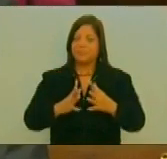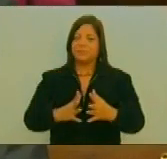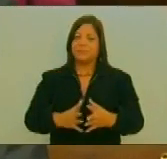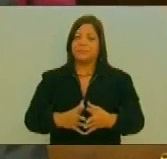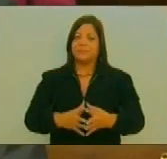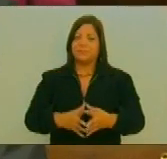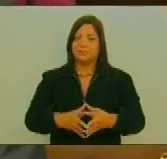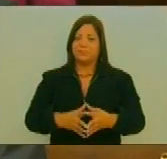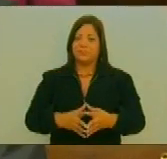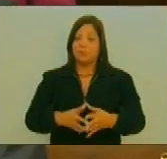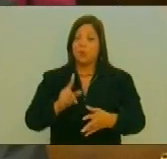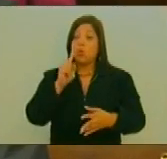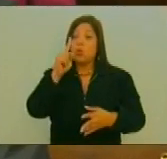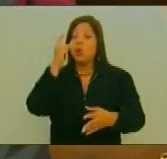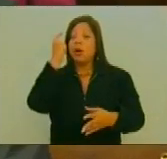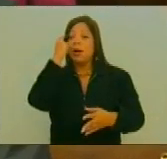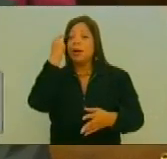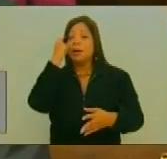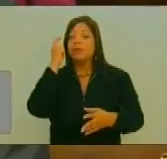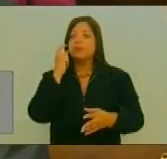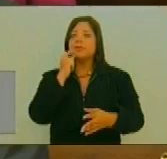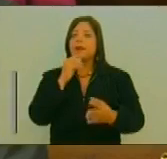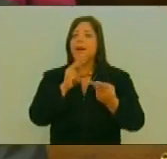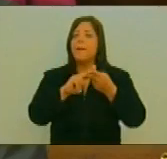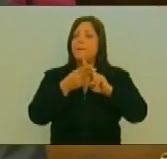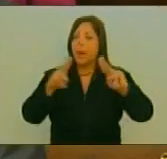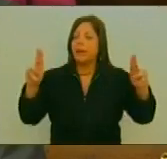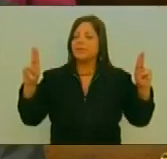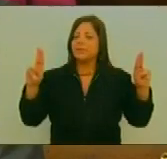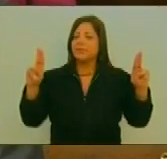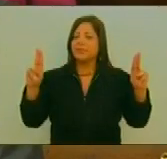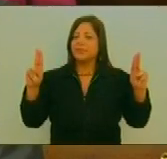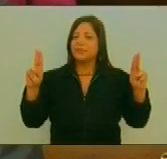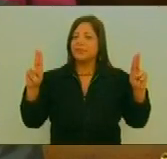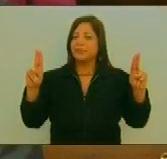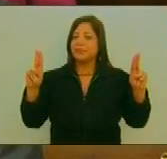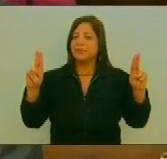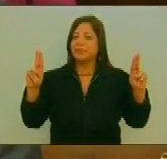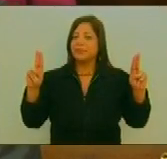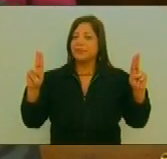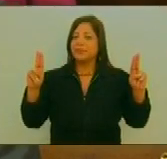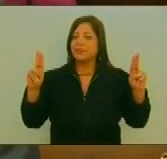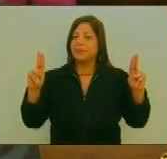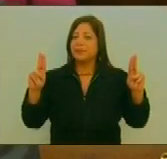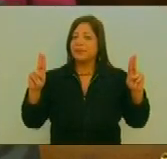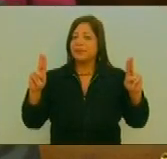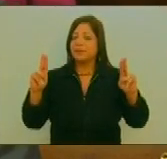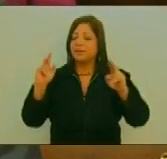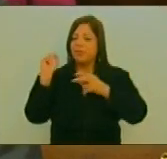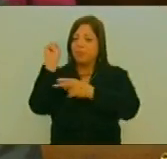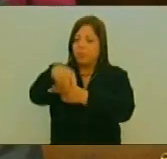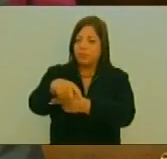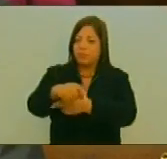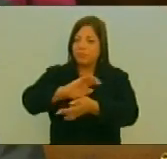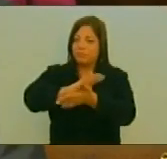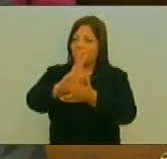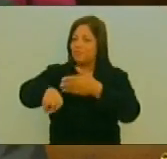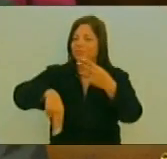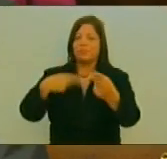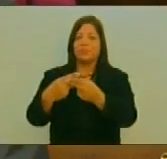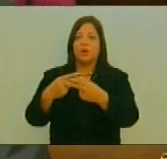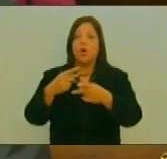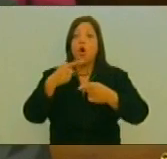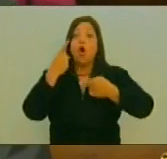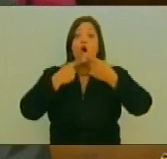Un día La paz Dejará de ser blanca Tendrá el